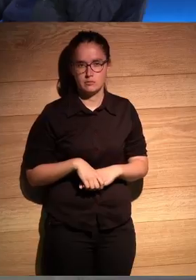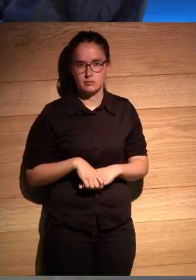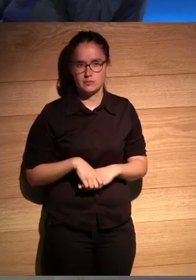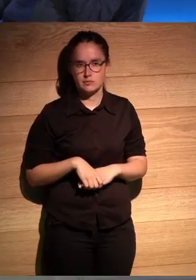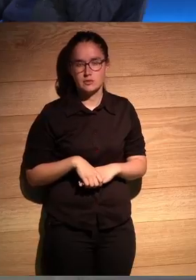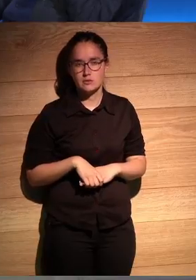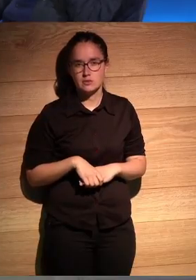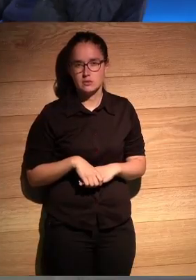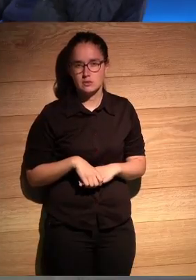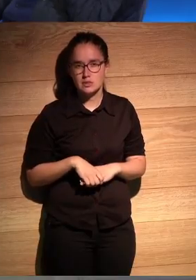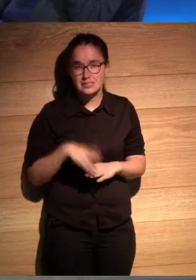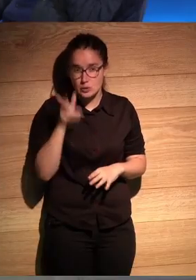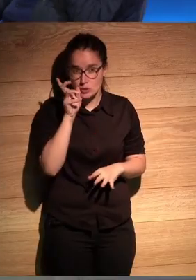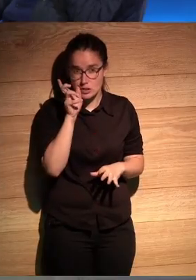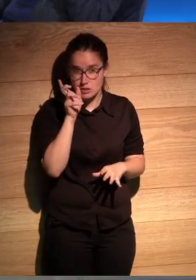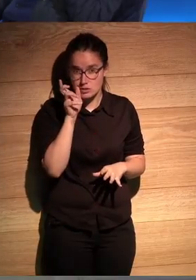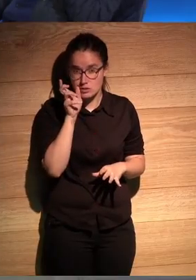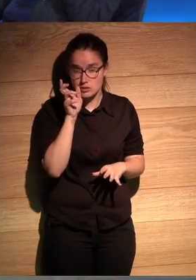bueno antes de nada